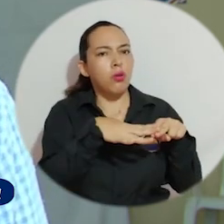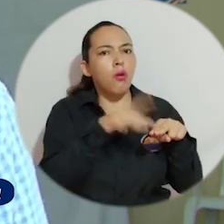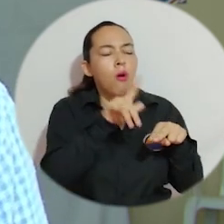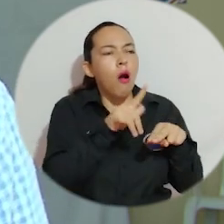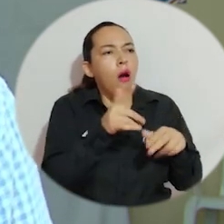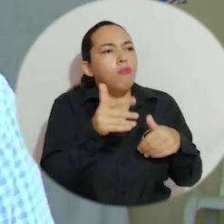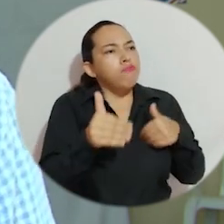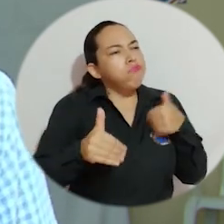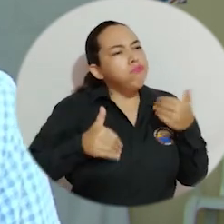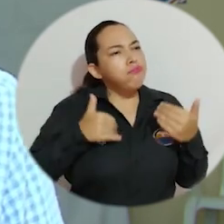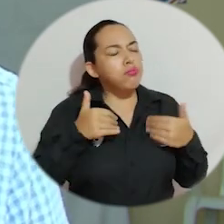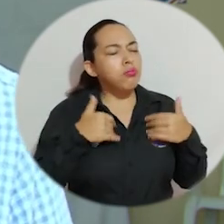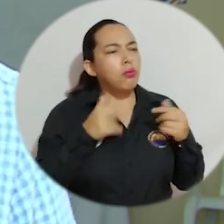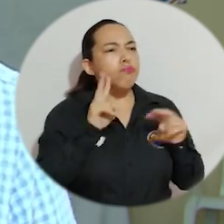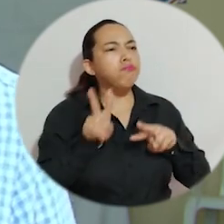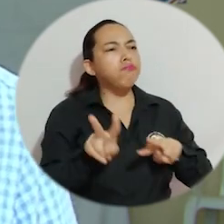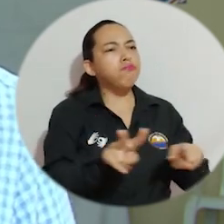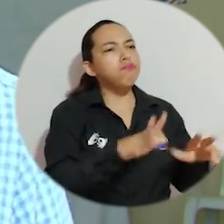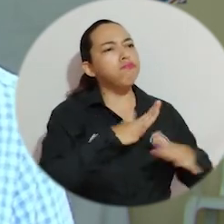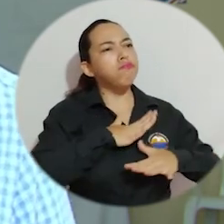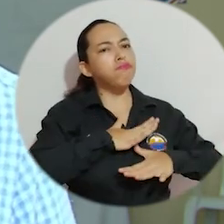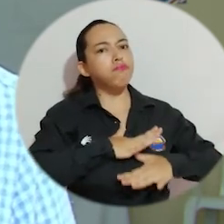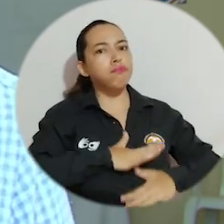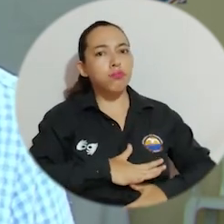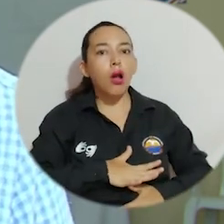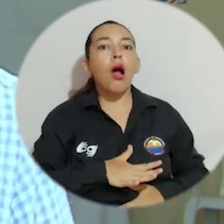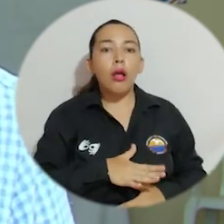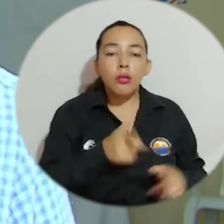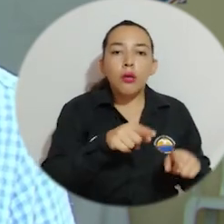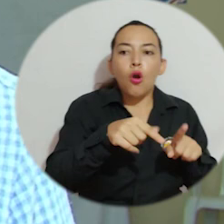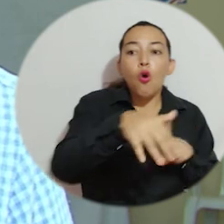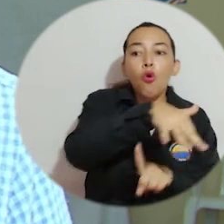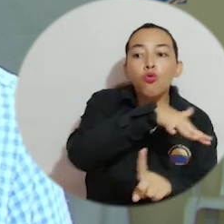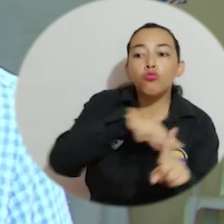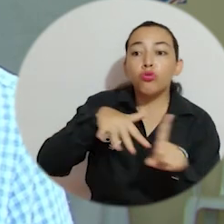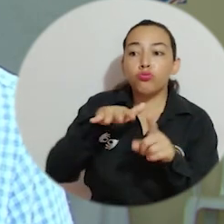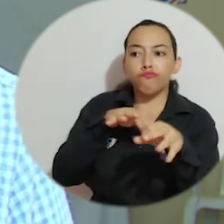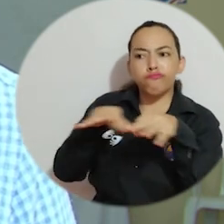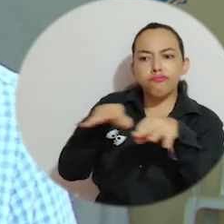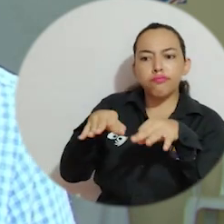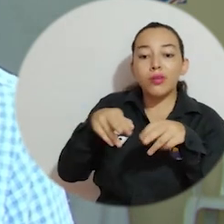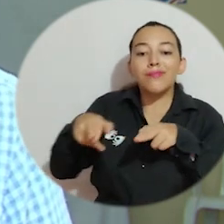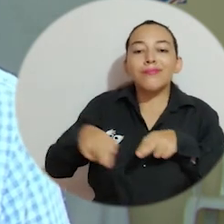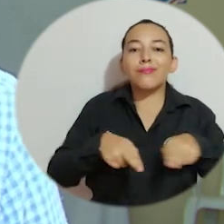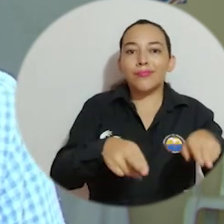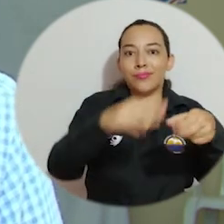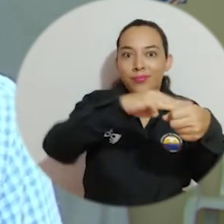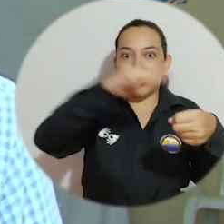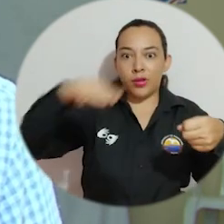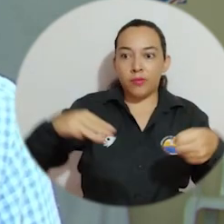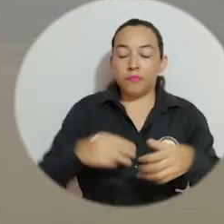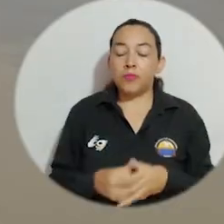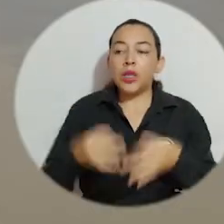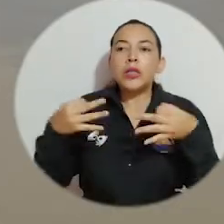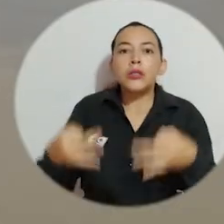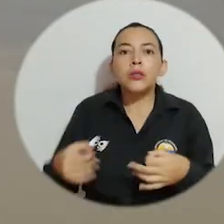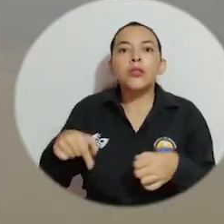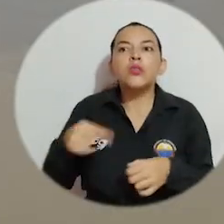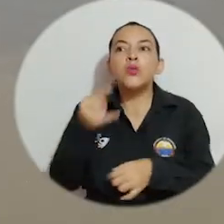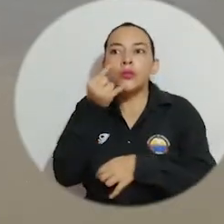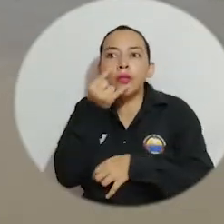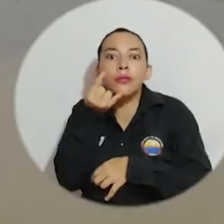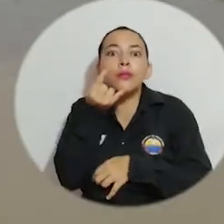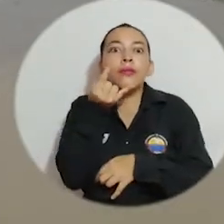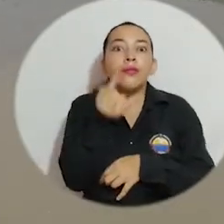natural porque se trata de disfrutarlo y en ese sentido tratamos de poner en contexto sobre el río Magdalena. Aquí